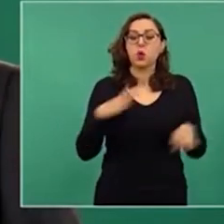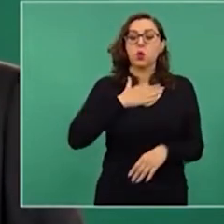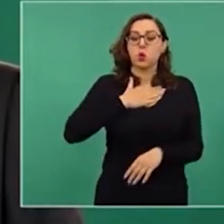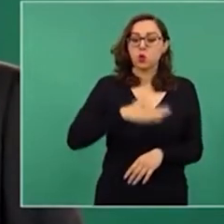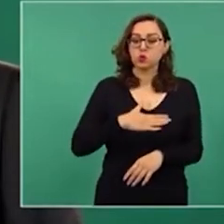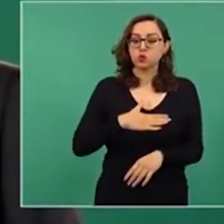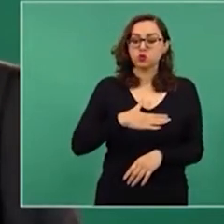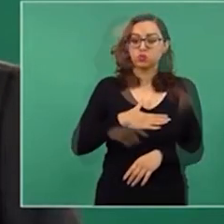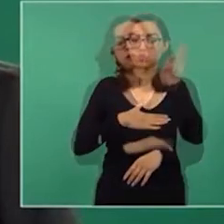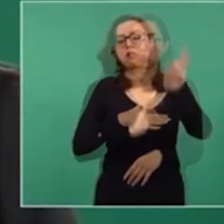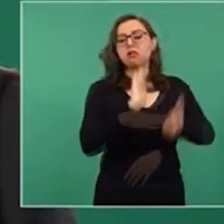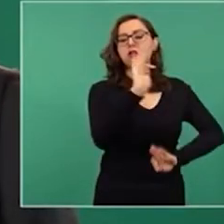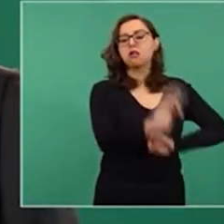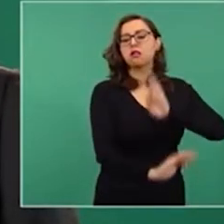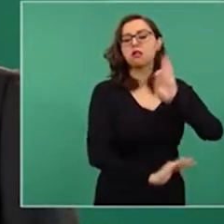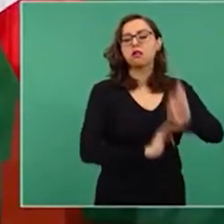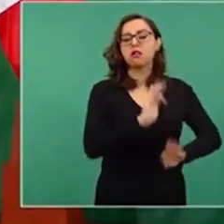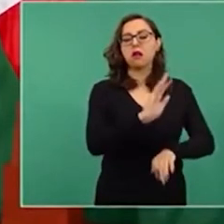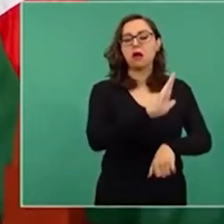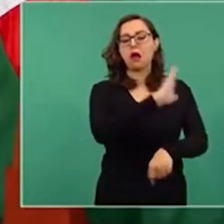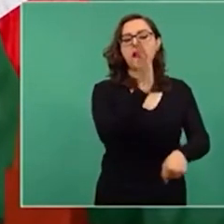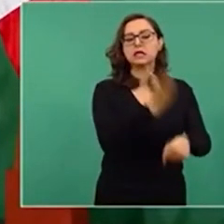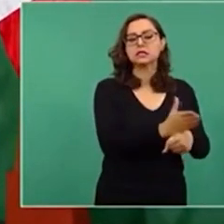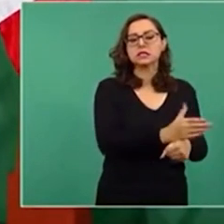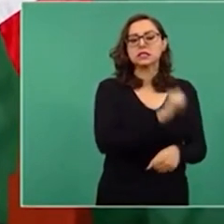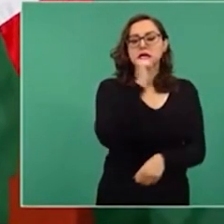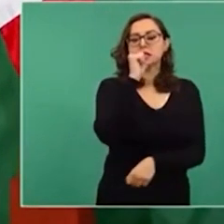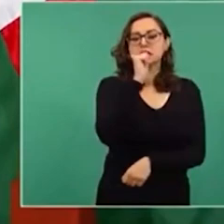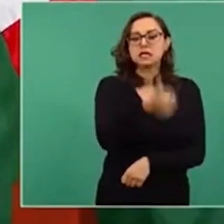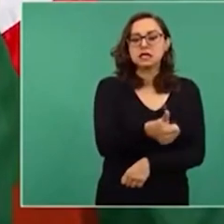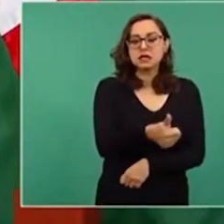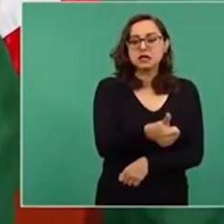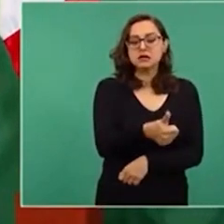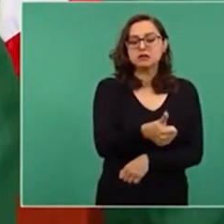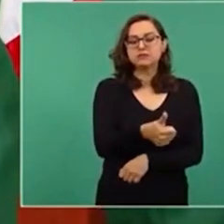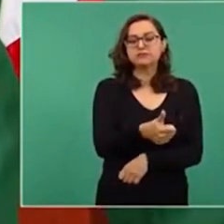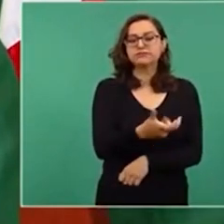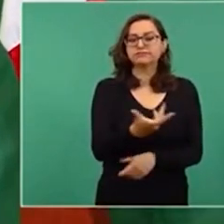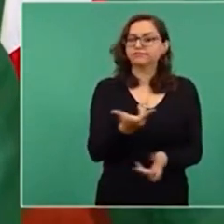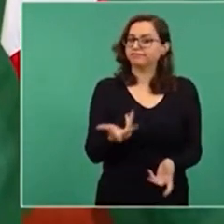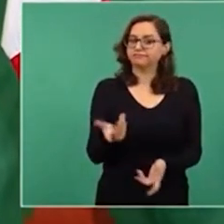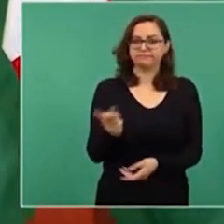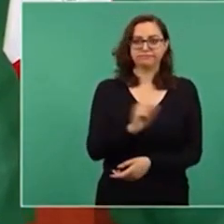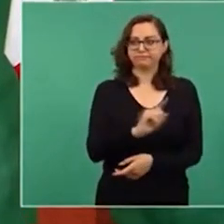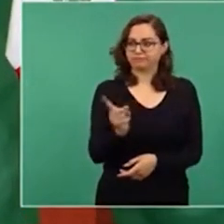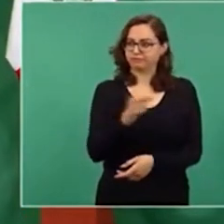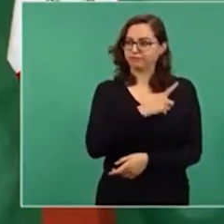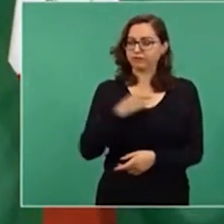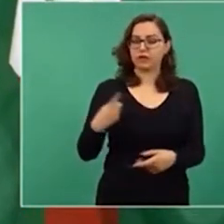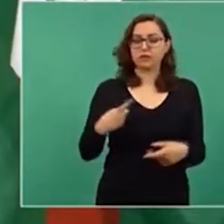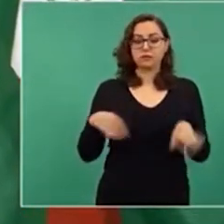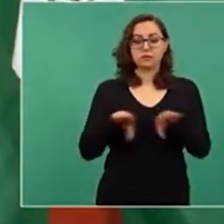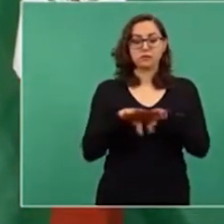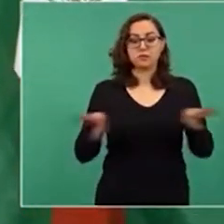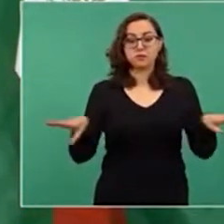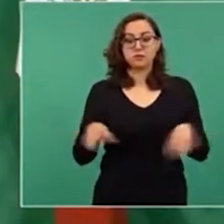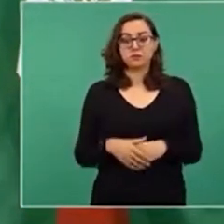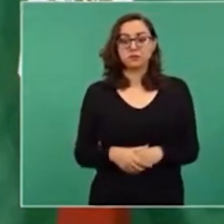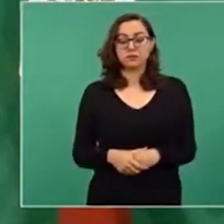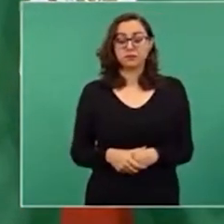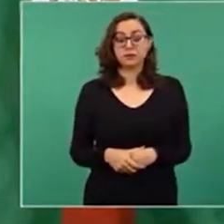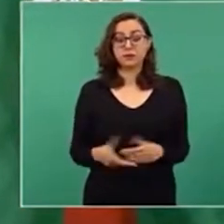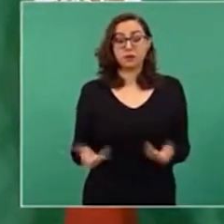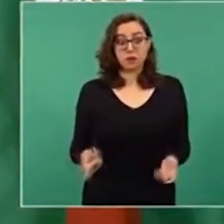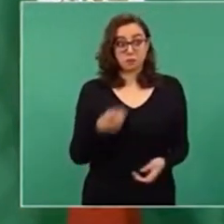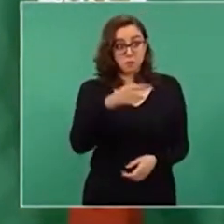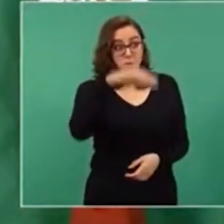servicio del dinero. ¿Esta sentencia refleja eso? Eso refleja. ¿Hay dinero detrás de esta decisión de la Corte?